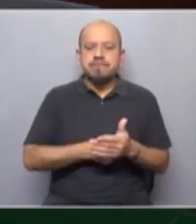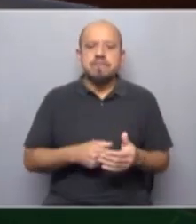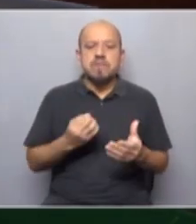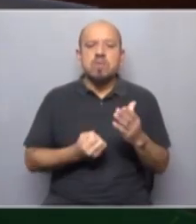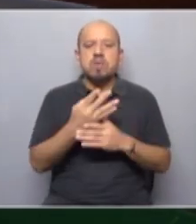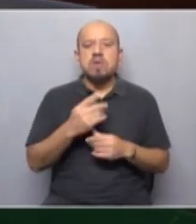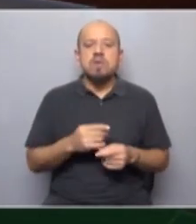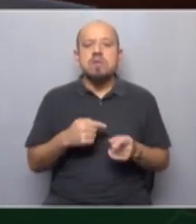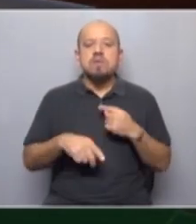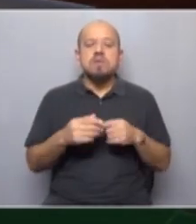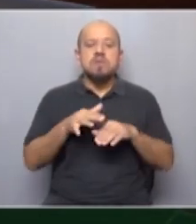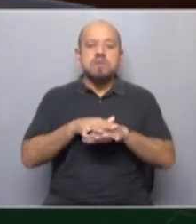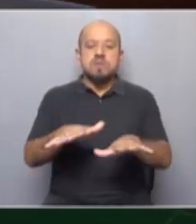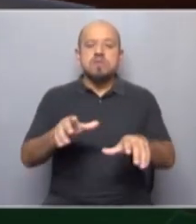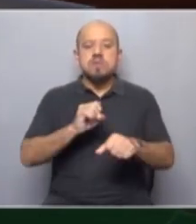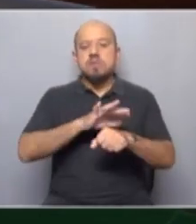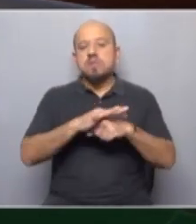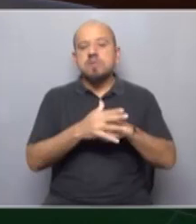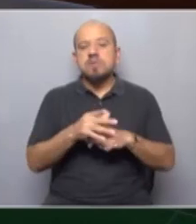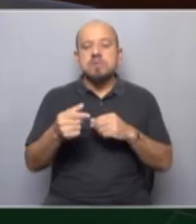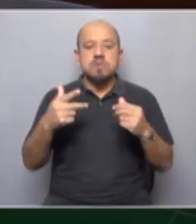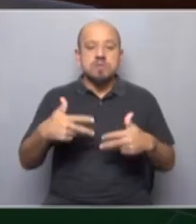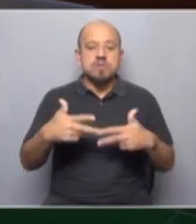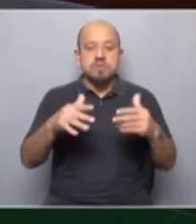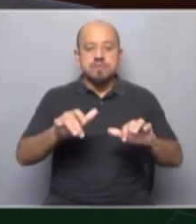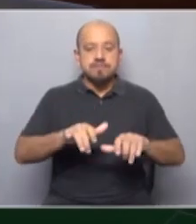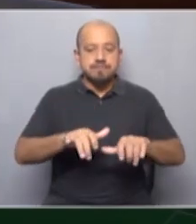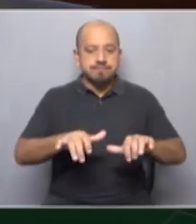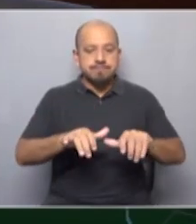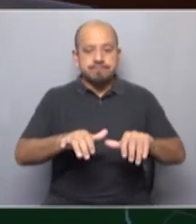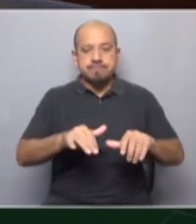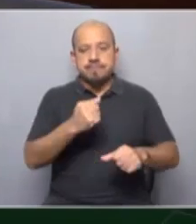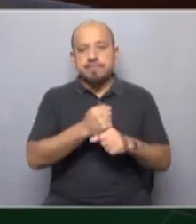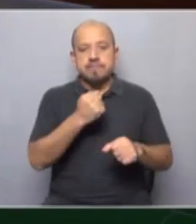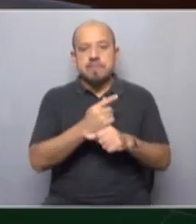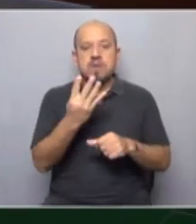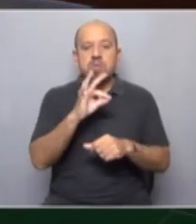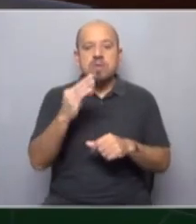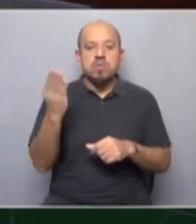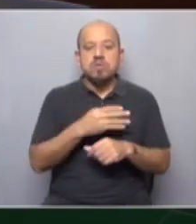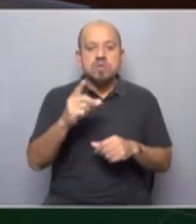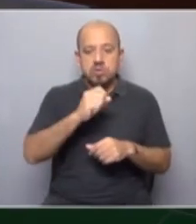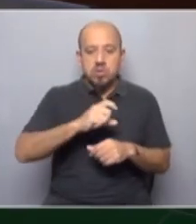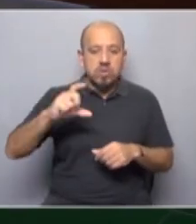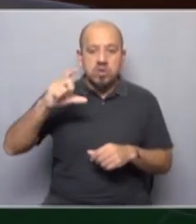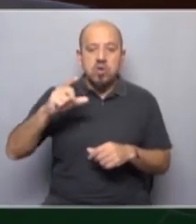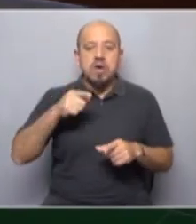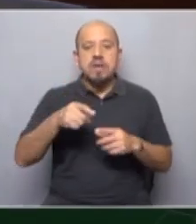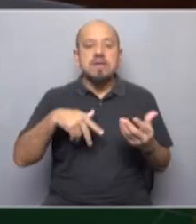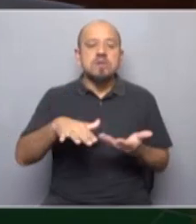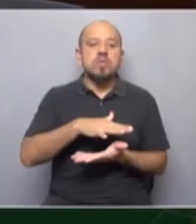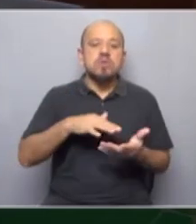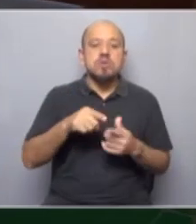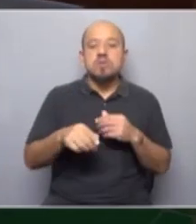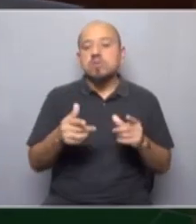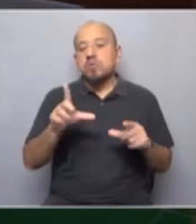desafíos. Y se vino la pandemia, ¿qué pasó con esto? Bueno, el teletrabajo aumentó 40% en nuestra región durante 2021 y esta situación obviamente